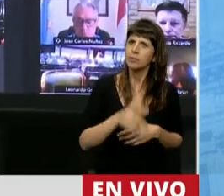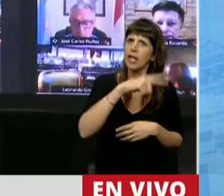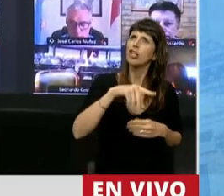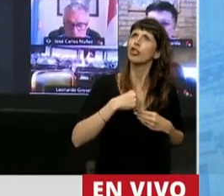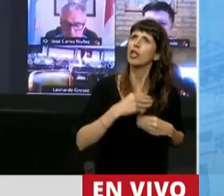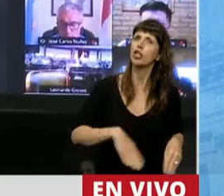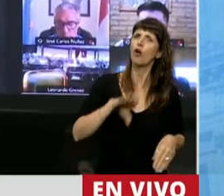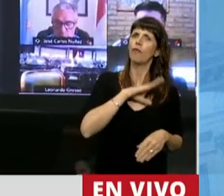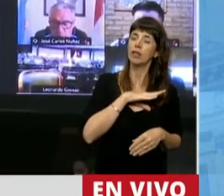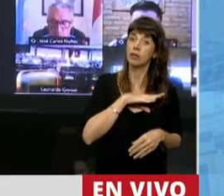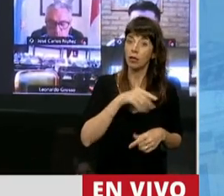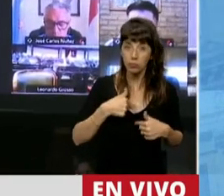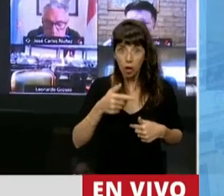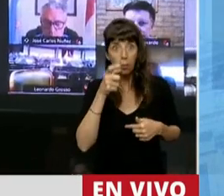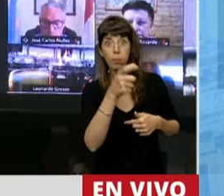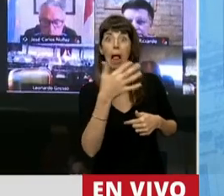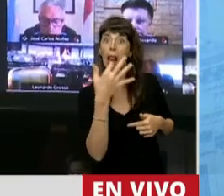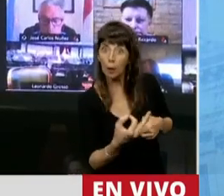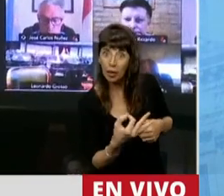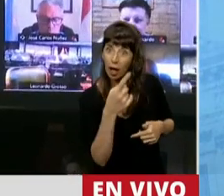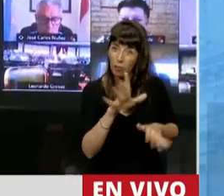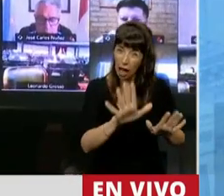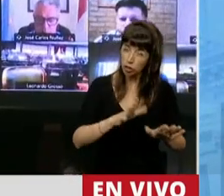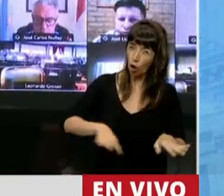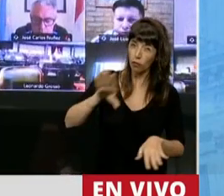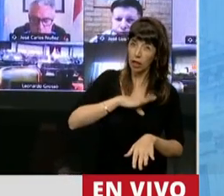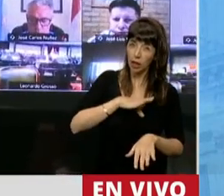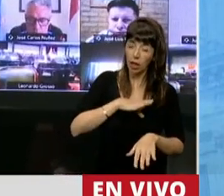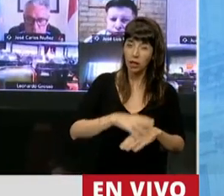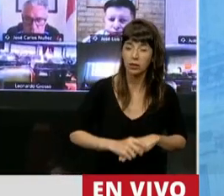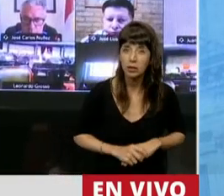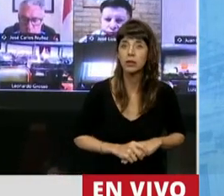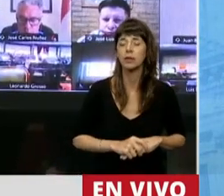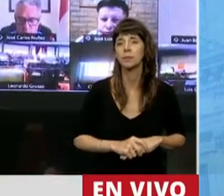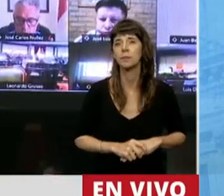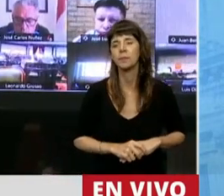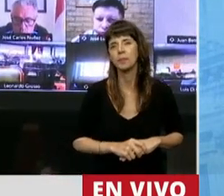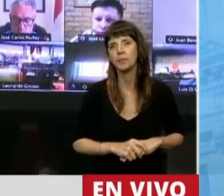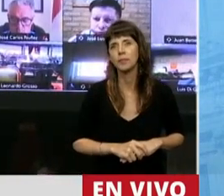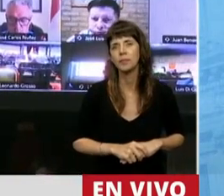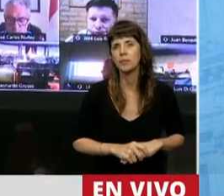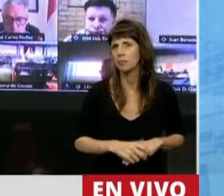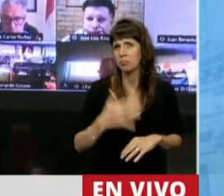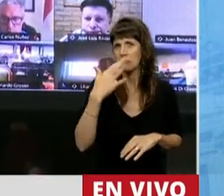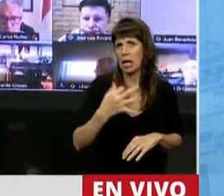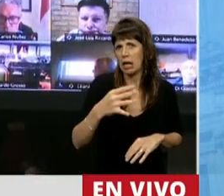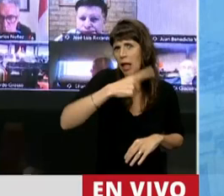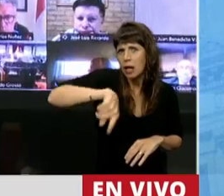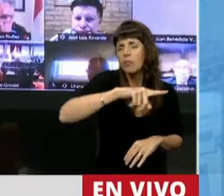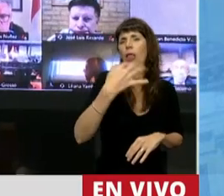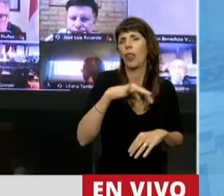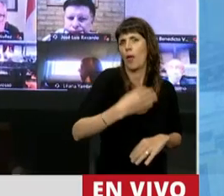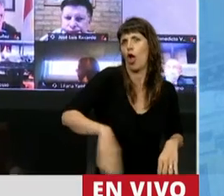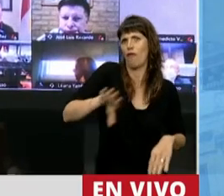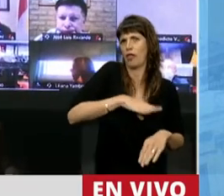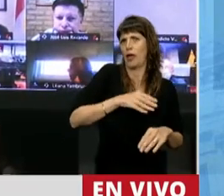Consideran la verdad una ofensa. Se ofenden con la verdad, en vez de ofenderse con las cosas que